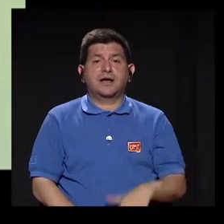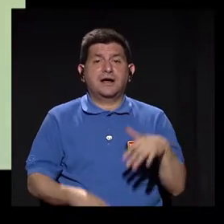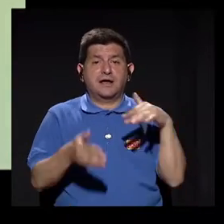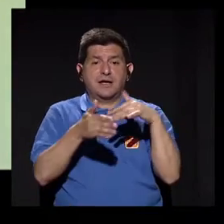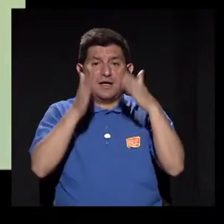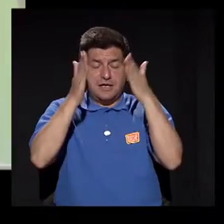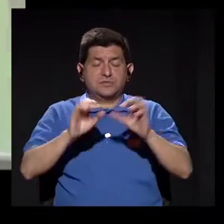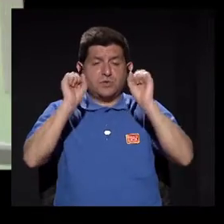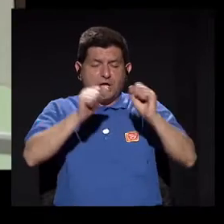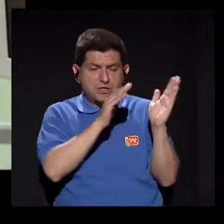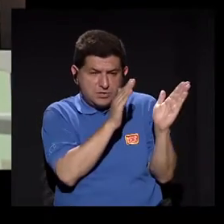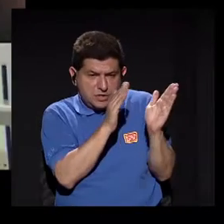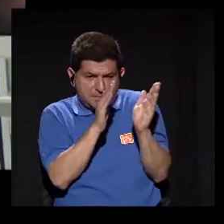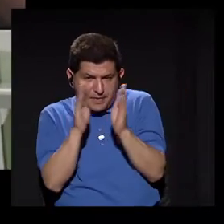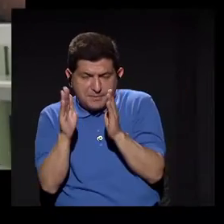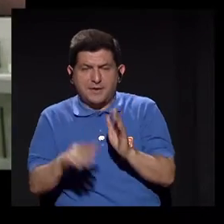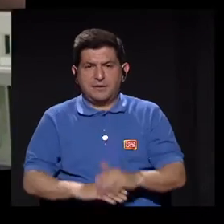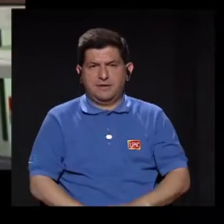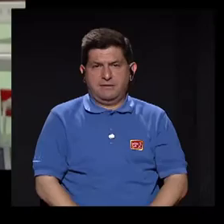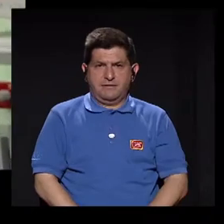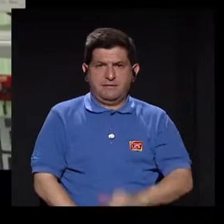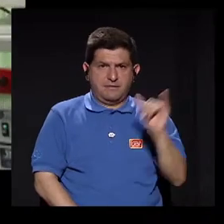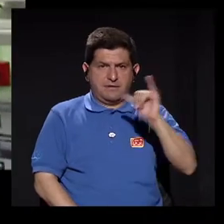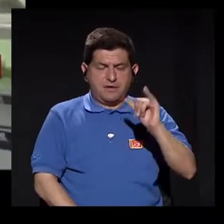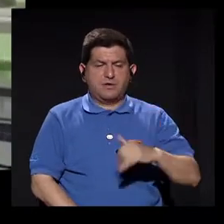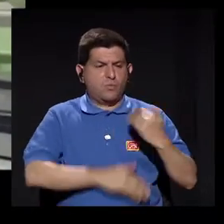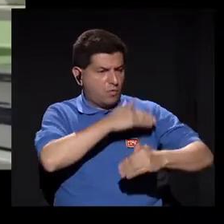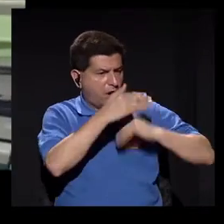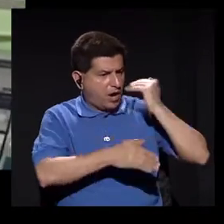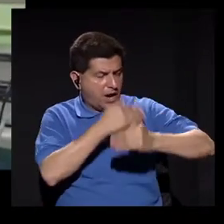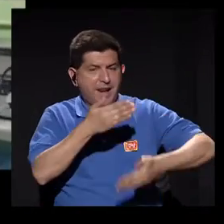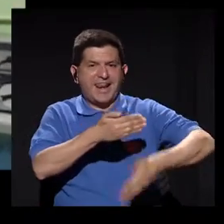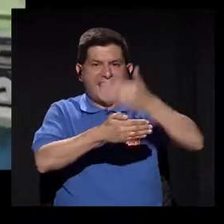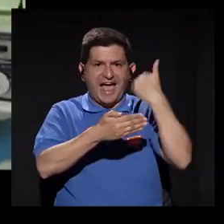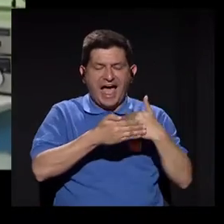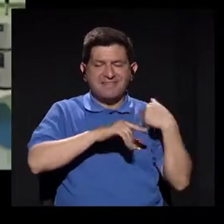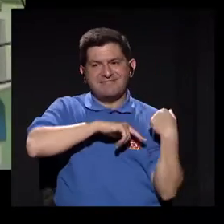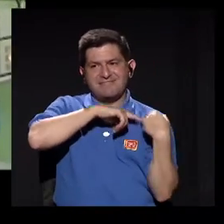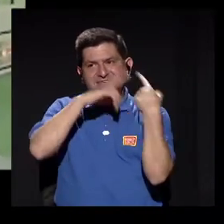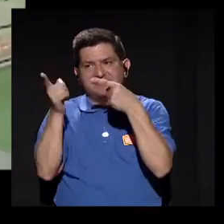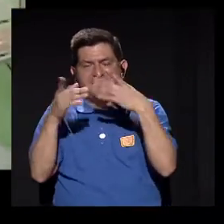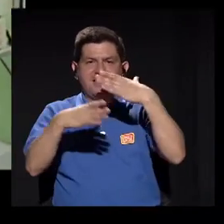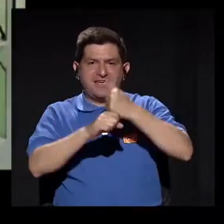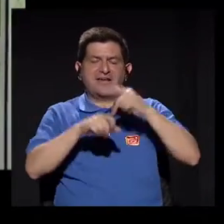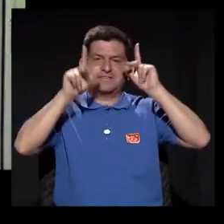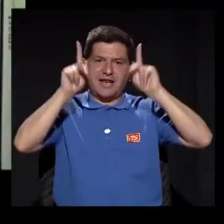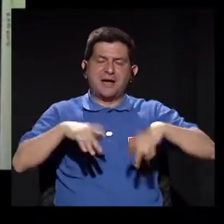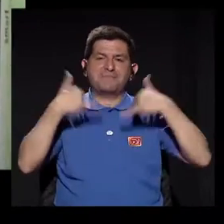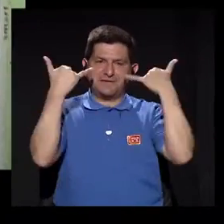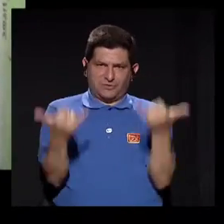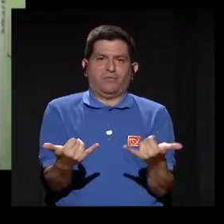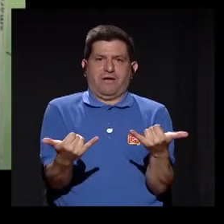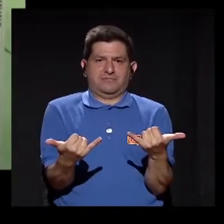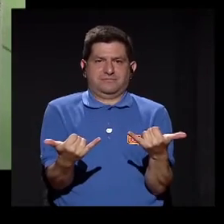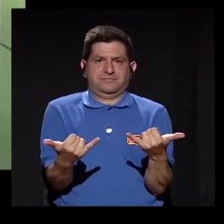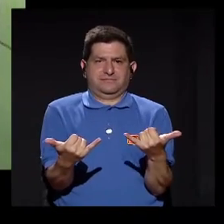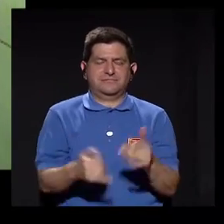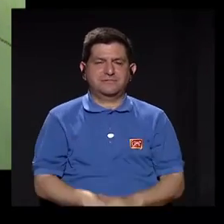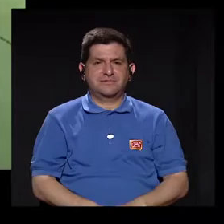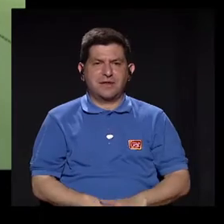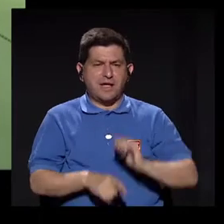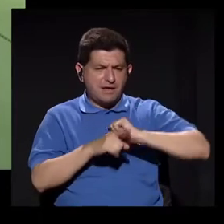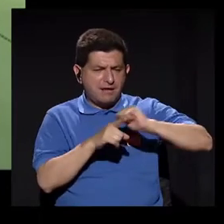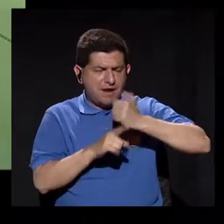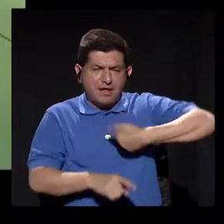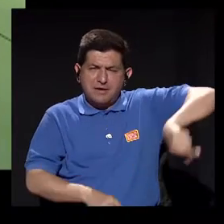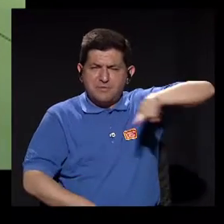desarrollar la preparación y los procedimientos antes de ir a hacerlos en el paciente. Normalmente el